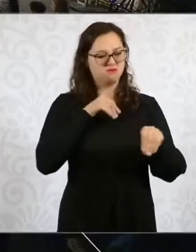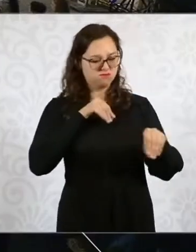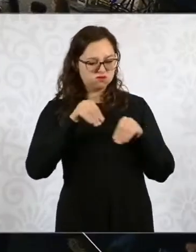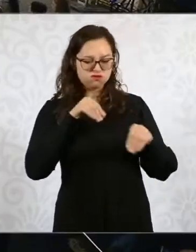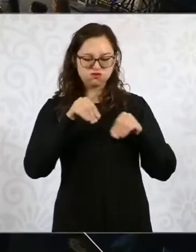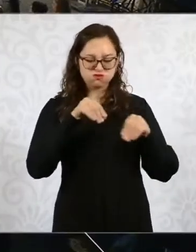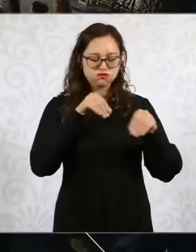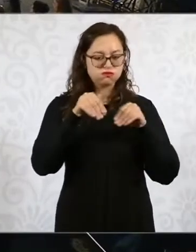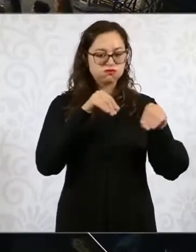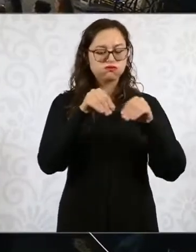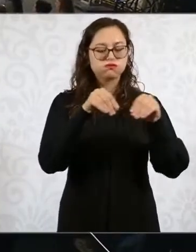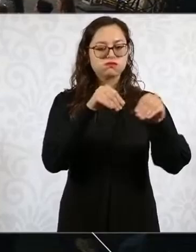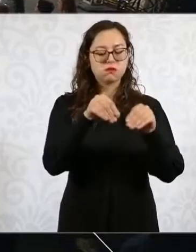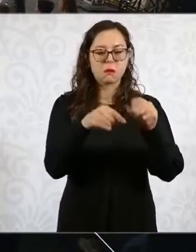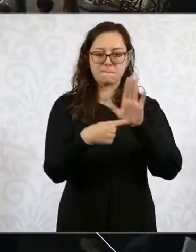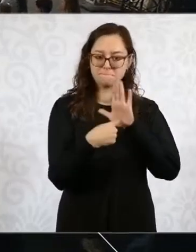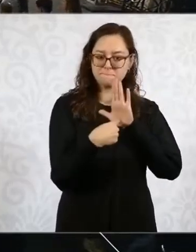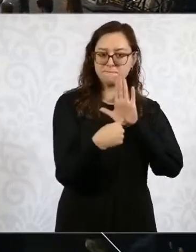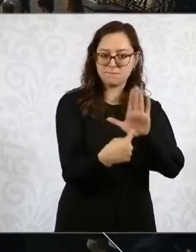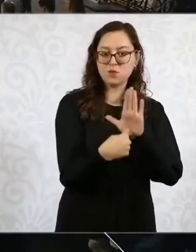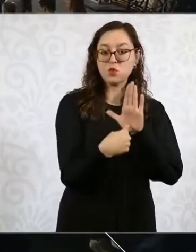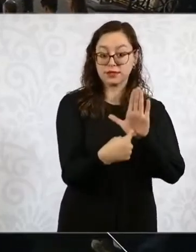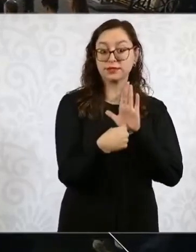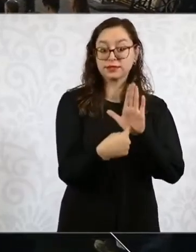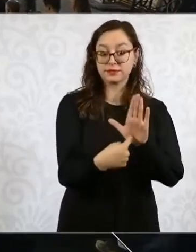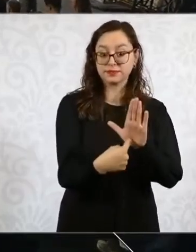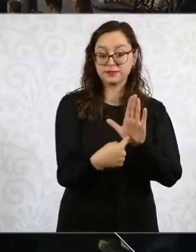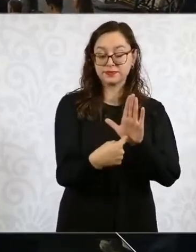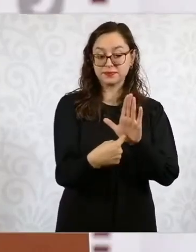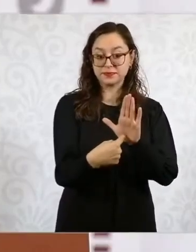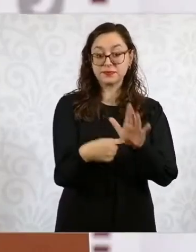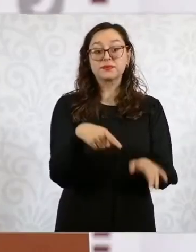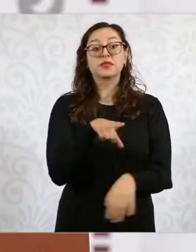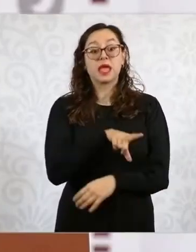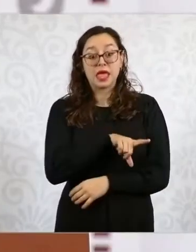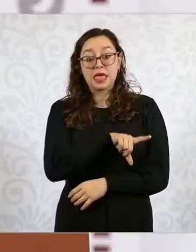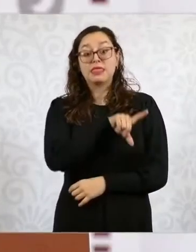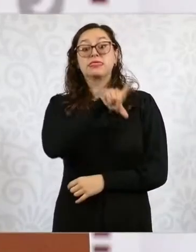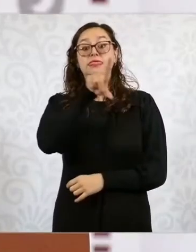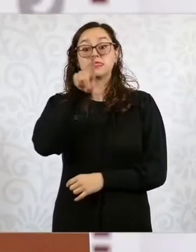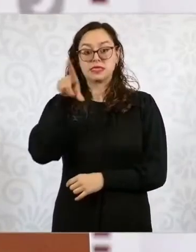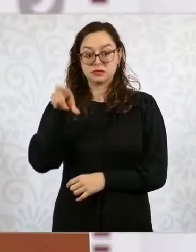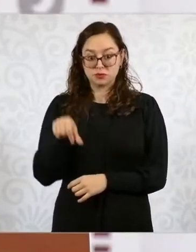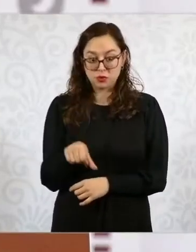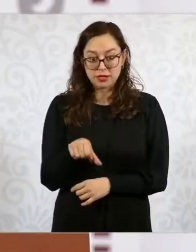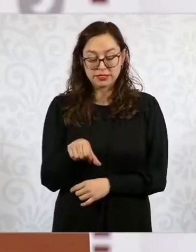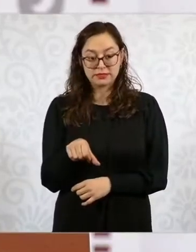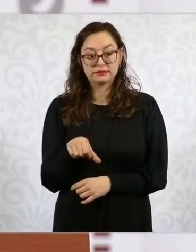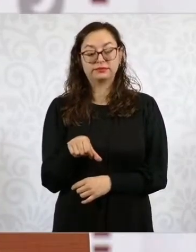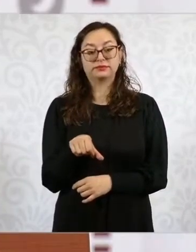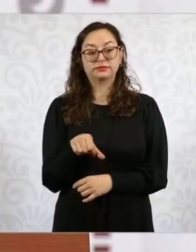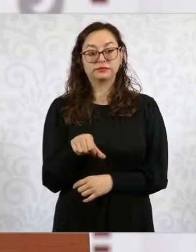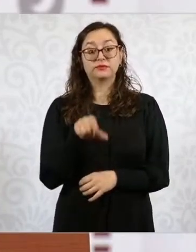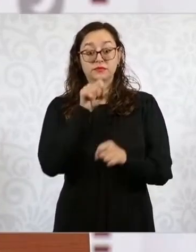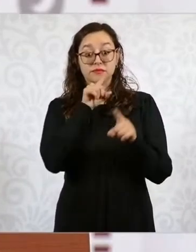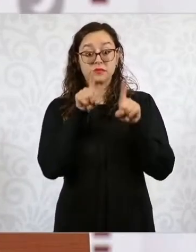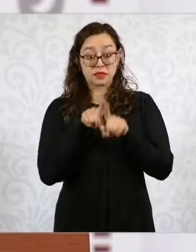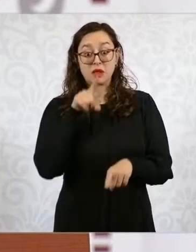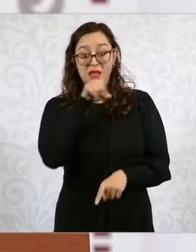y al final el reconocimiento del entonces presidente Díaz Ordaz